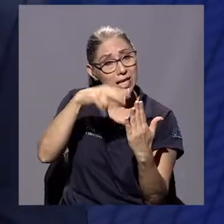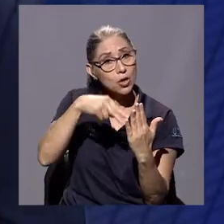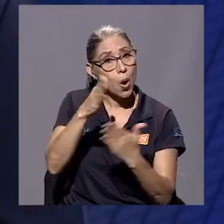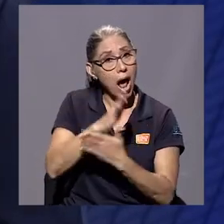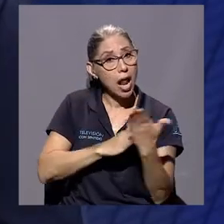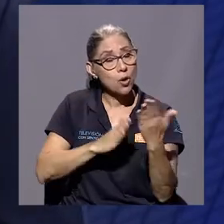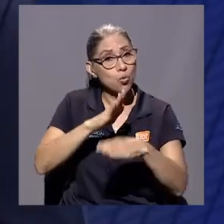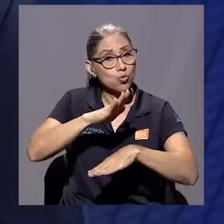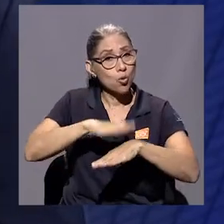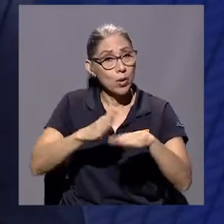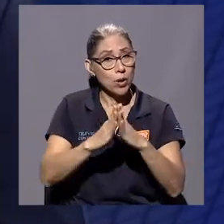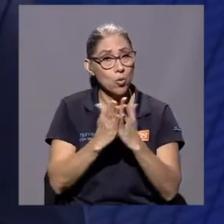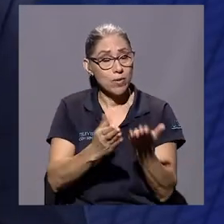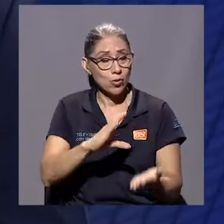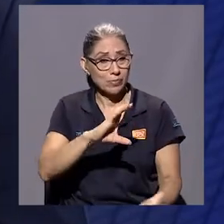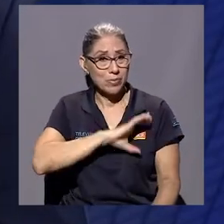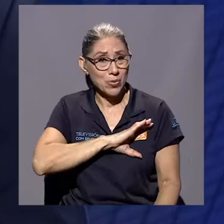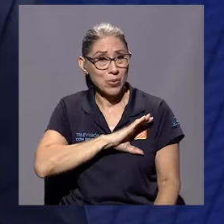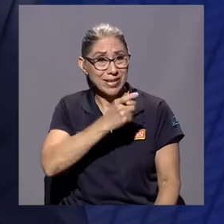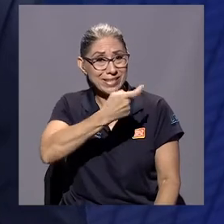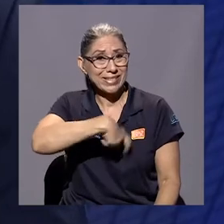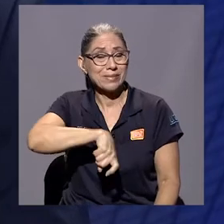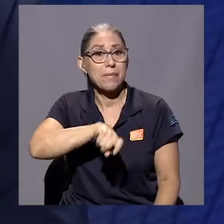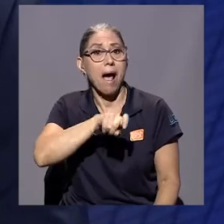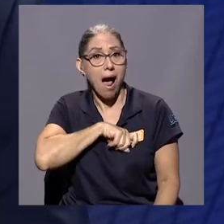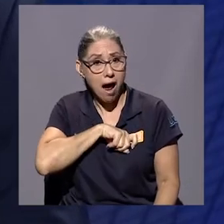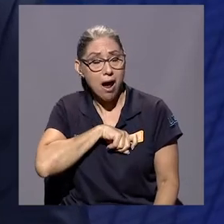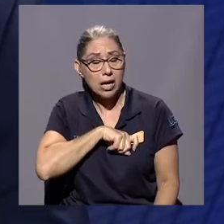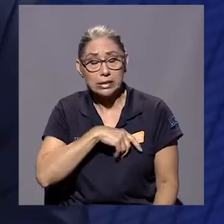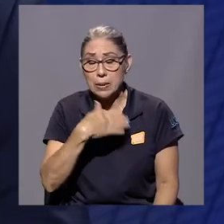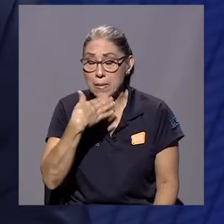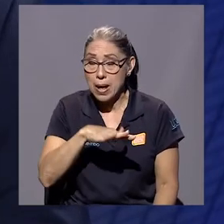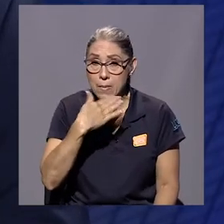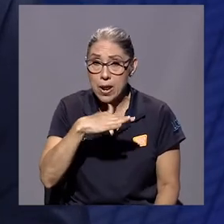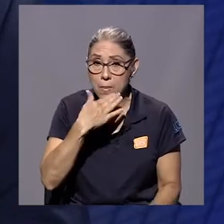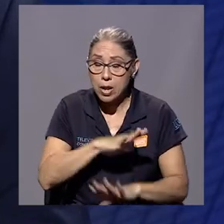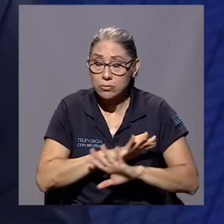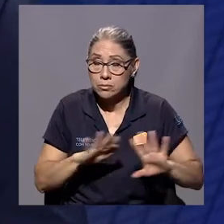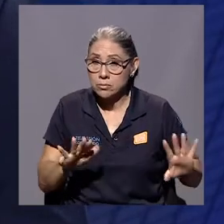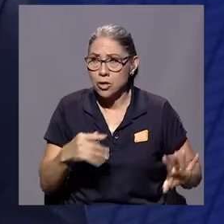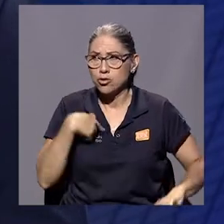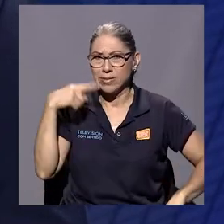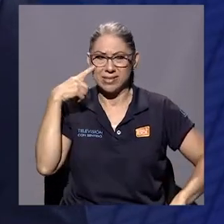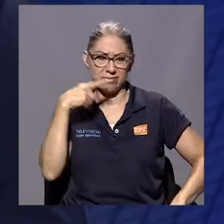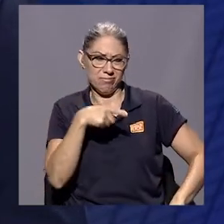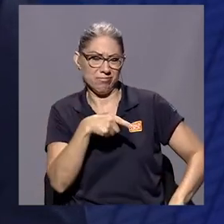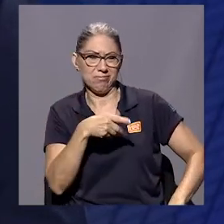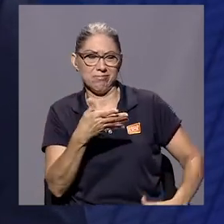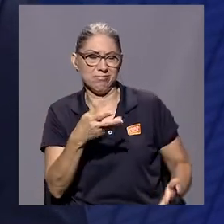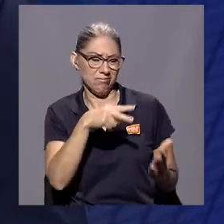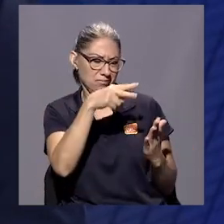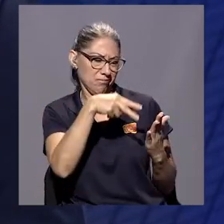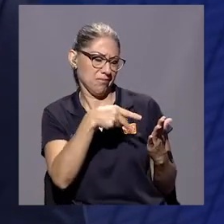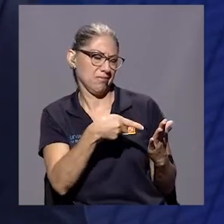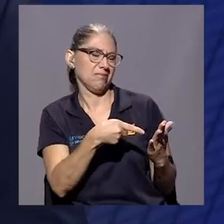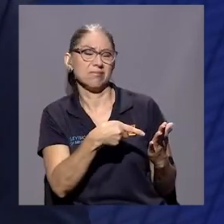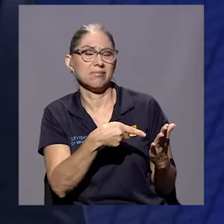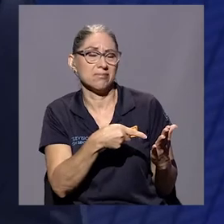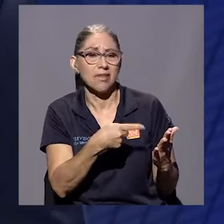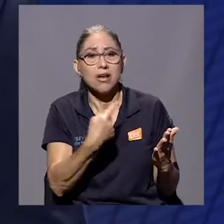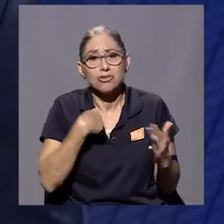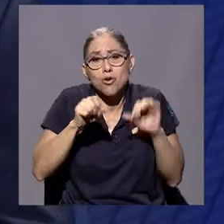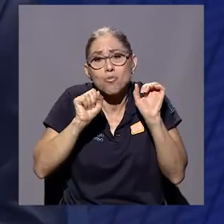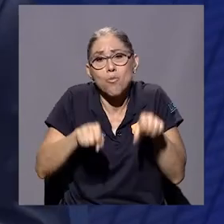novela policiaca española tan mala, pero tan mala que yo dije, no, yo puedo escribir algo mejor que esto.